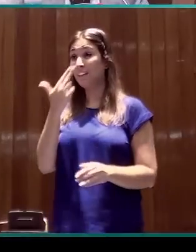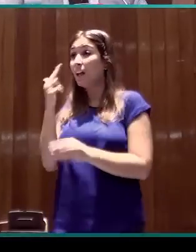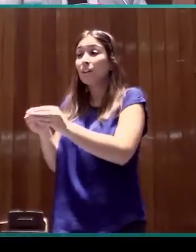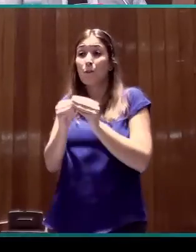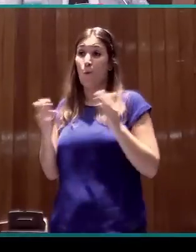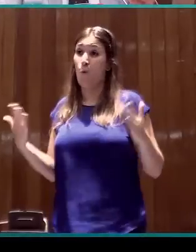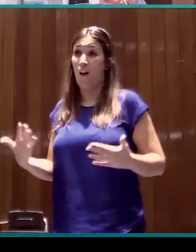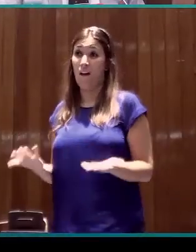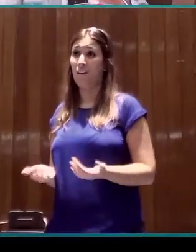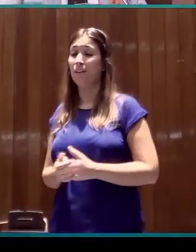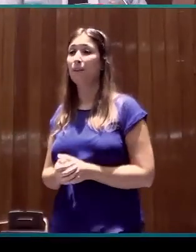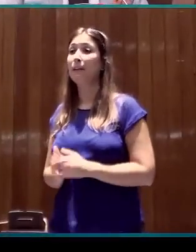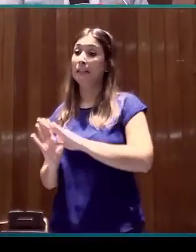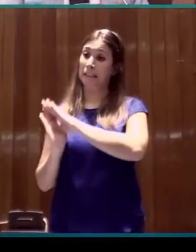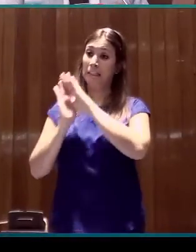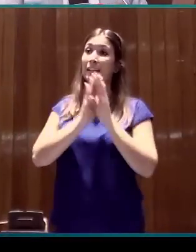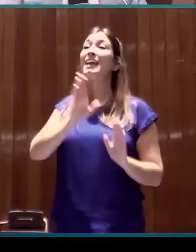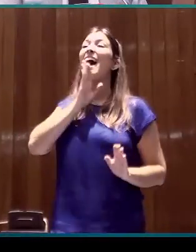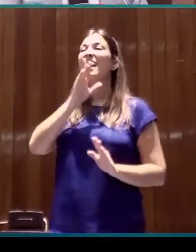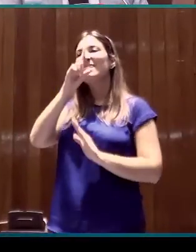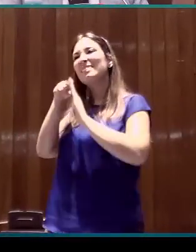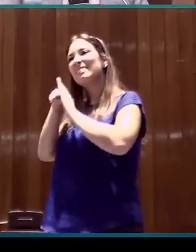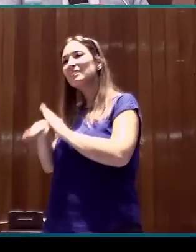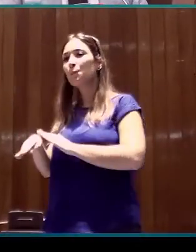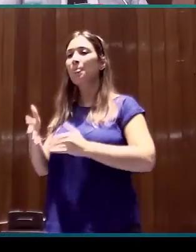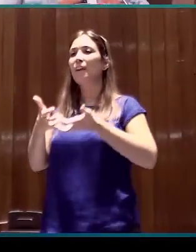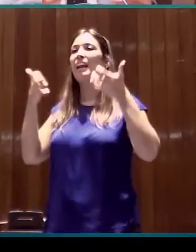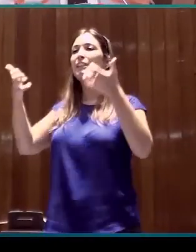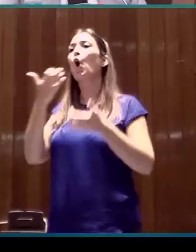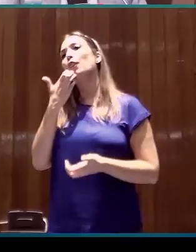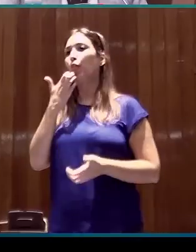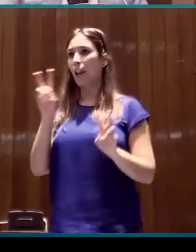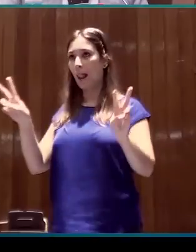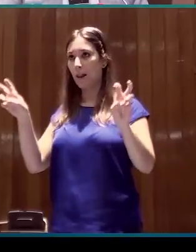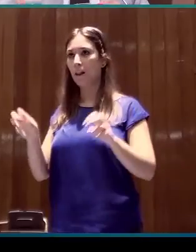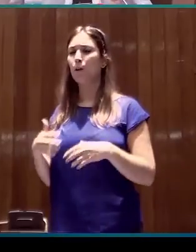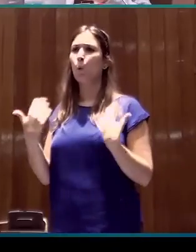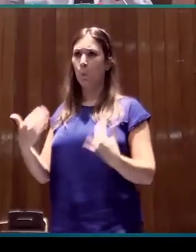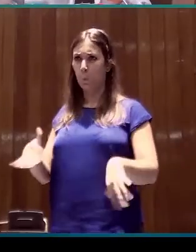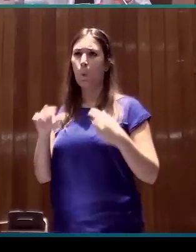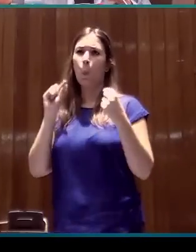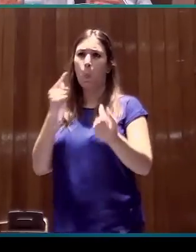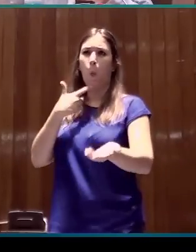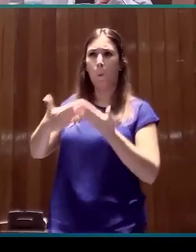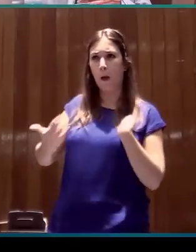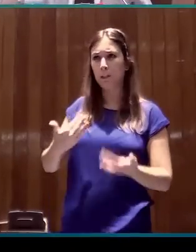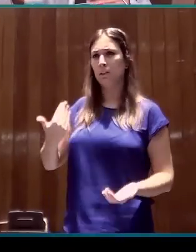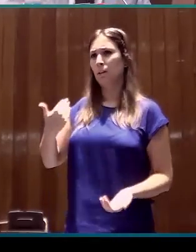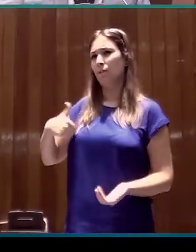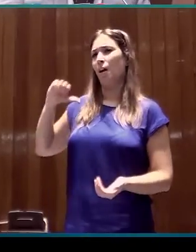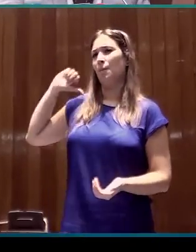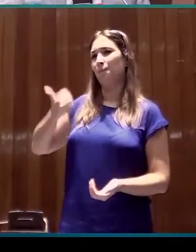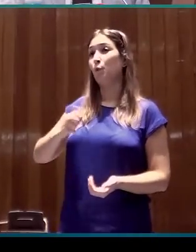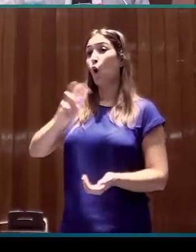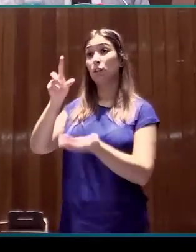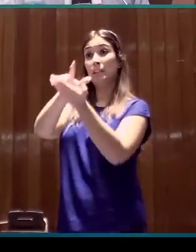análisis. Bien, volviendo al caso concreto de las condicionales, existe un debate que viene del estudio de otras